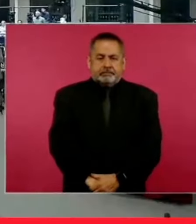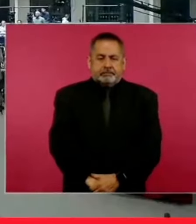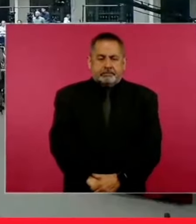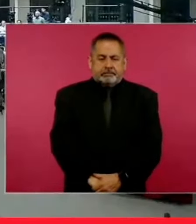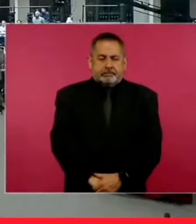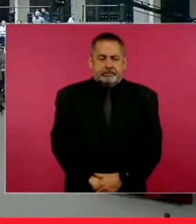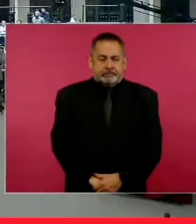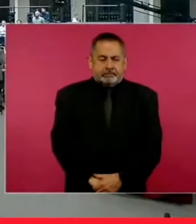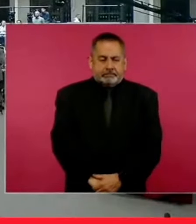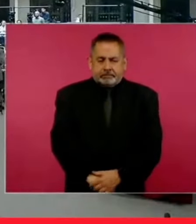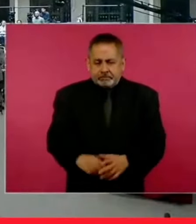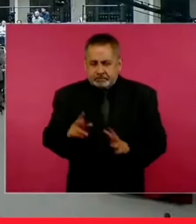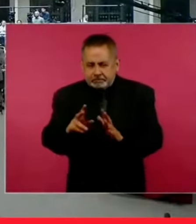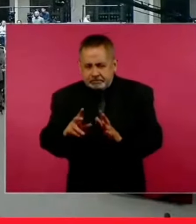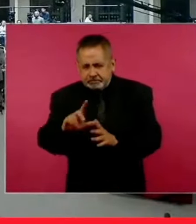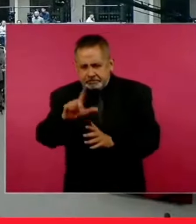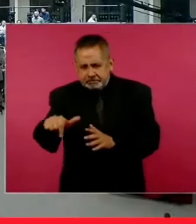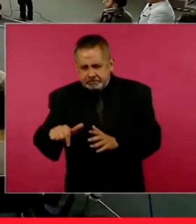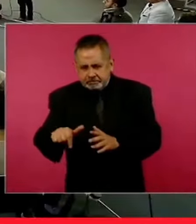Si no, lo dejamos.